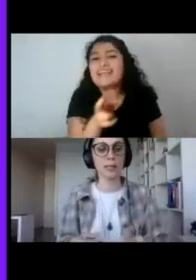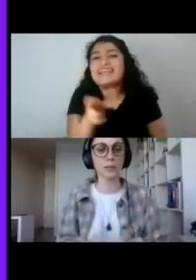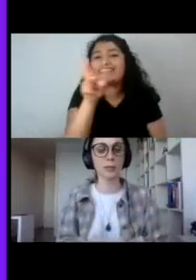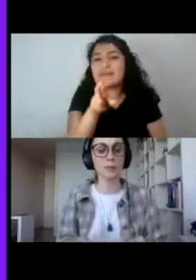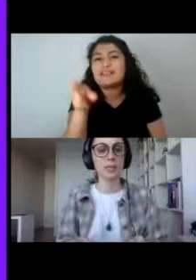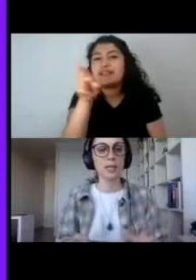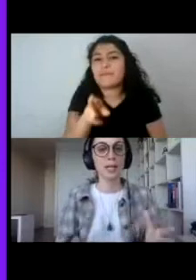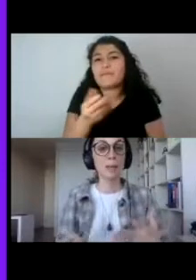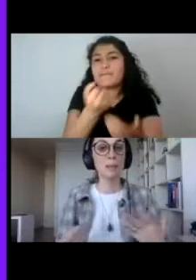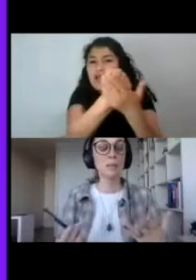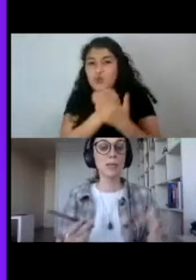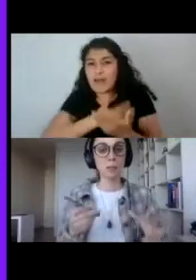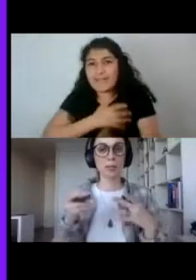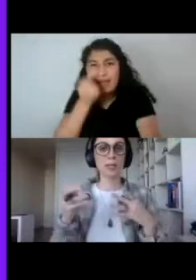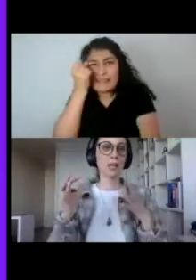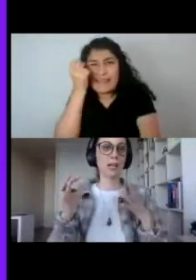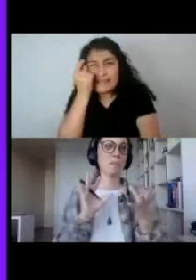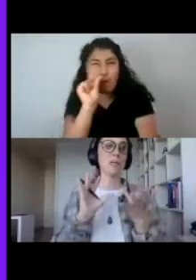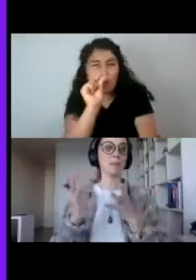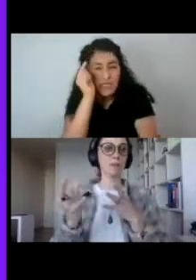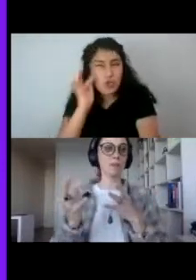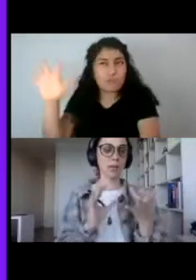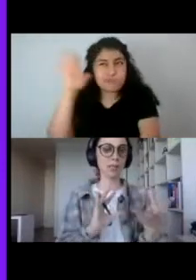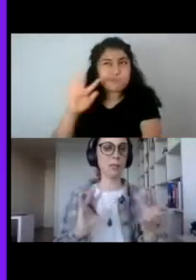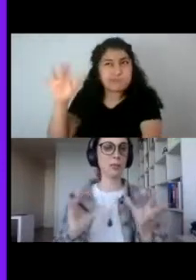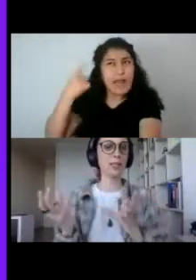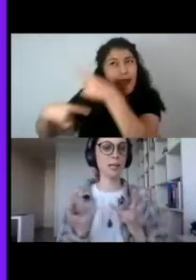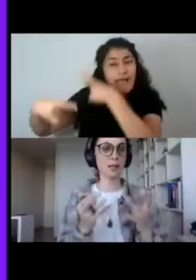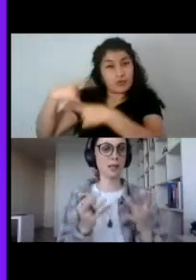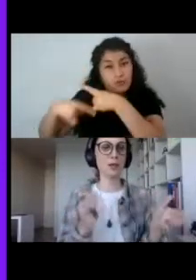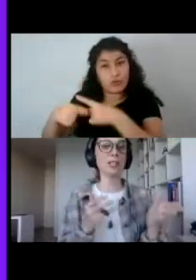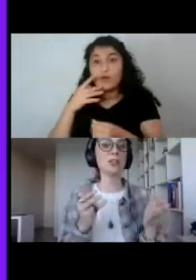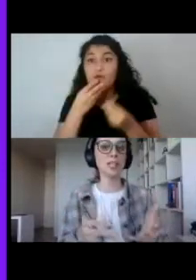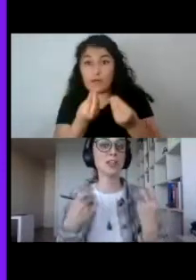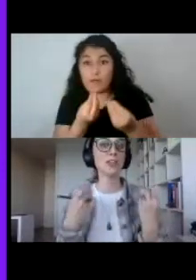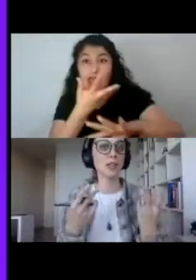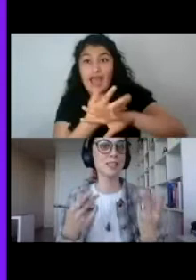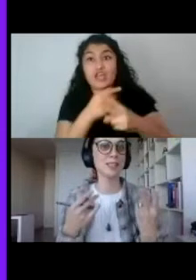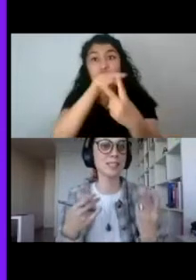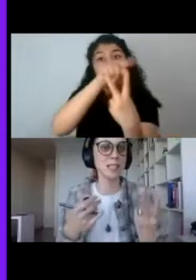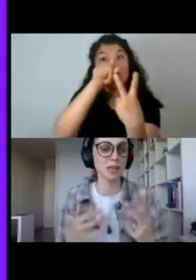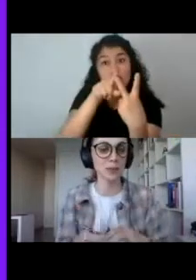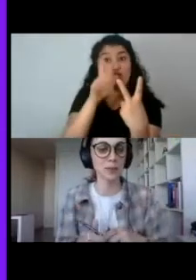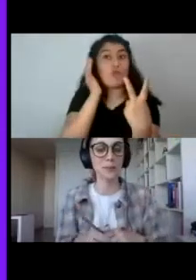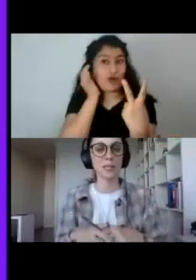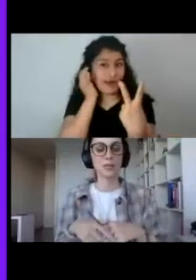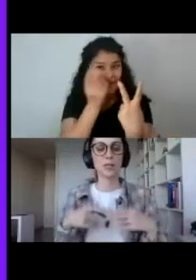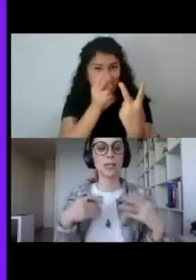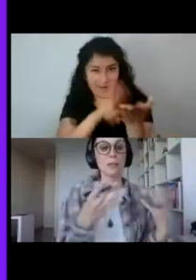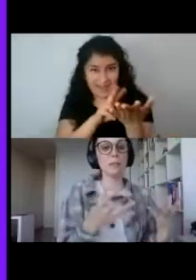imaginarios. En la primera mujer, porque acá también volvemos a esta dualidad, en todas las historias hay dos clases de chicas, ¿no?